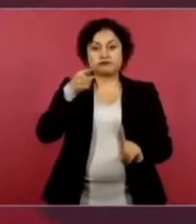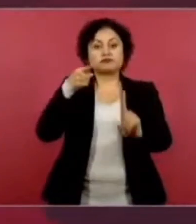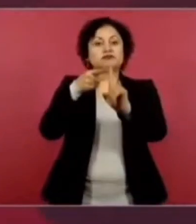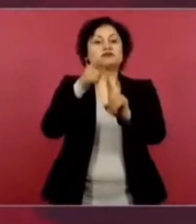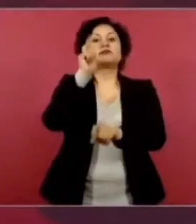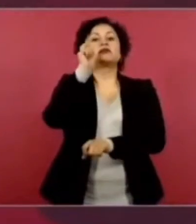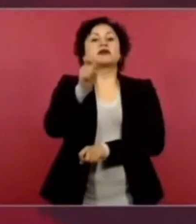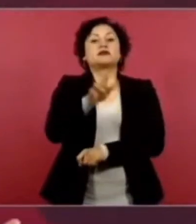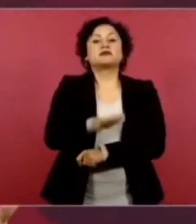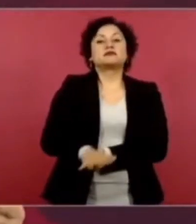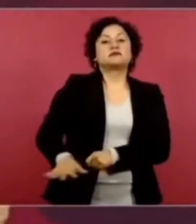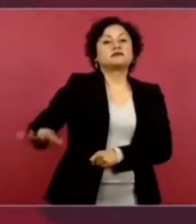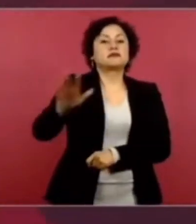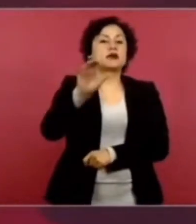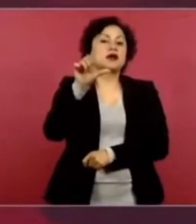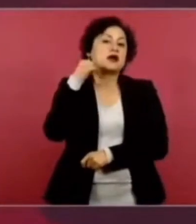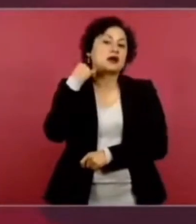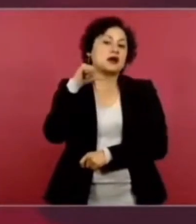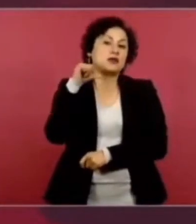completa en Acapulco.